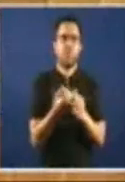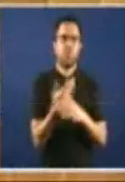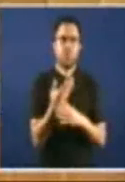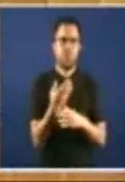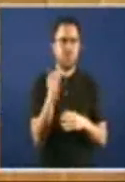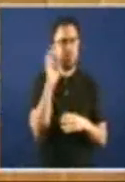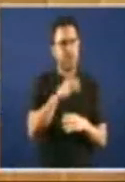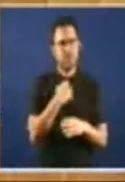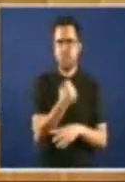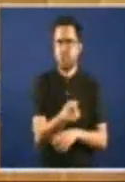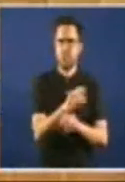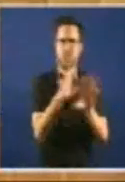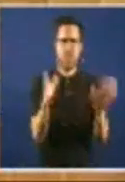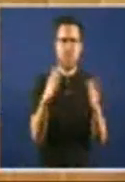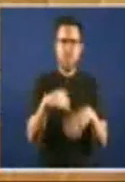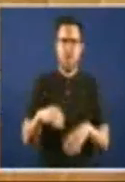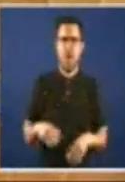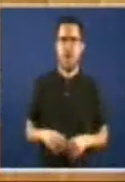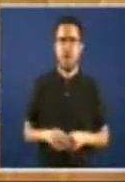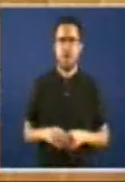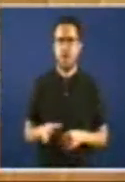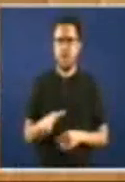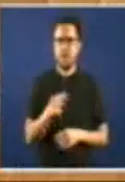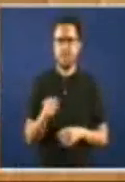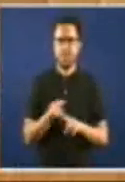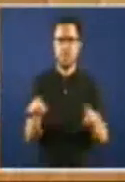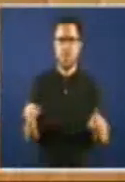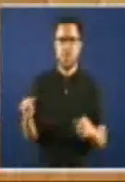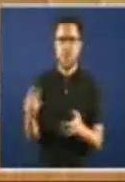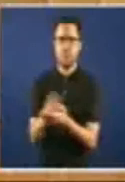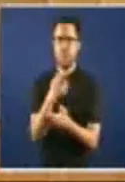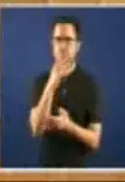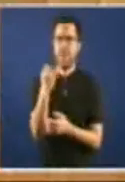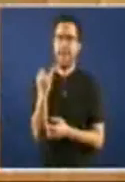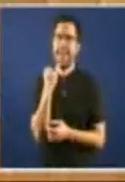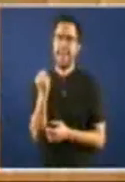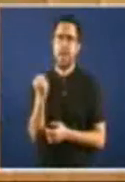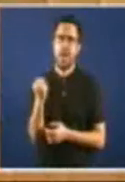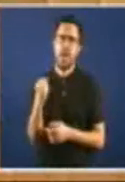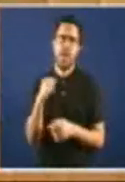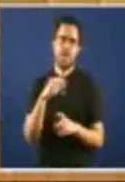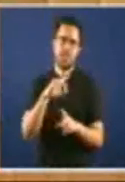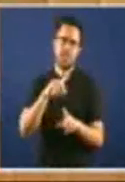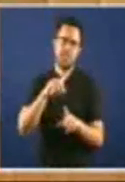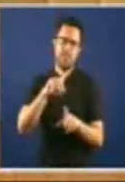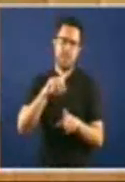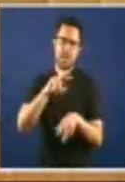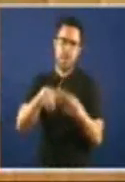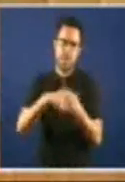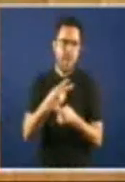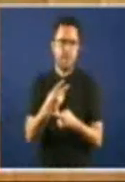Tampouco Evidentemente Vai apostar Polas Energías Renovables E así Tamén Nos reciai Tamenda Número 23